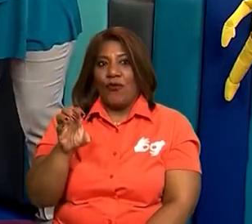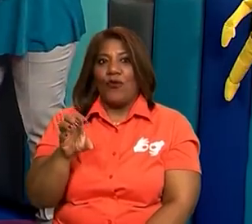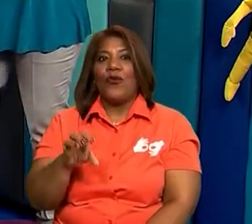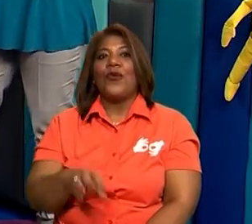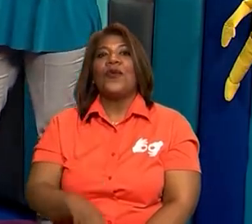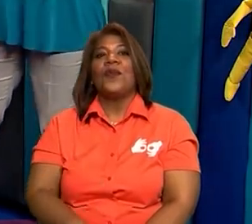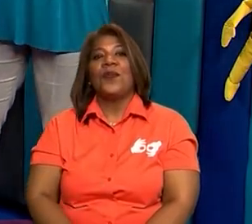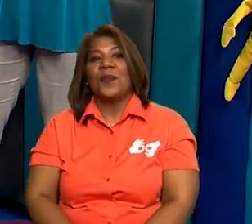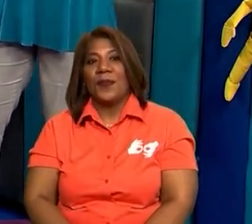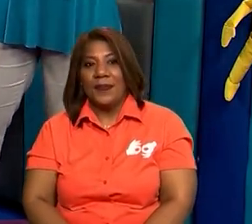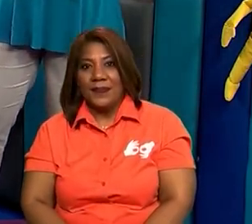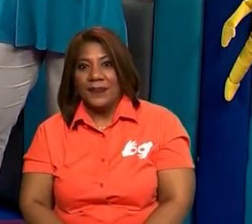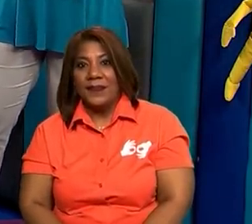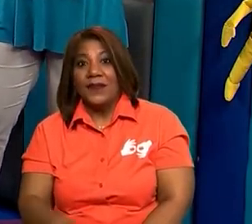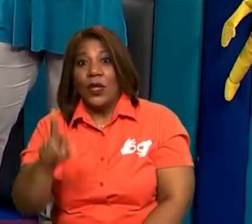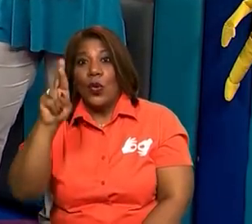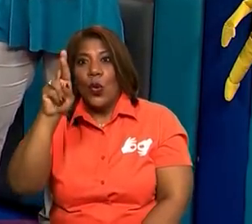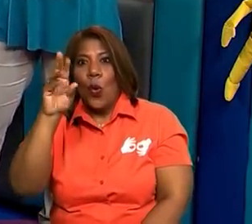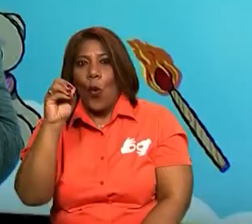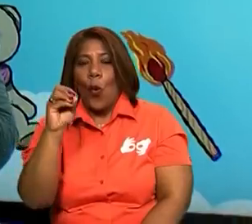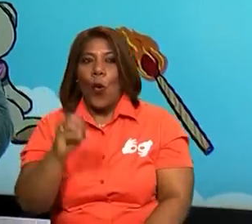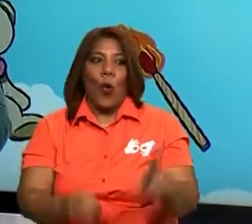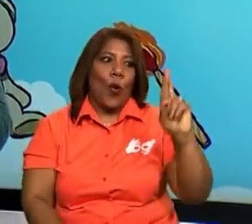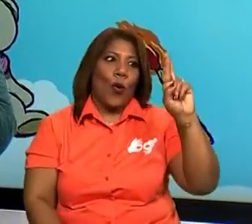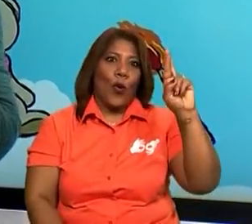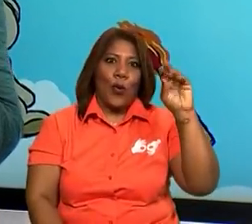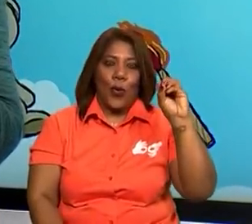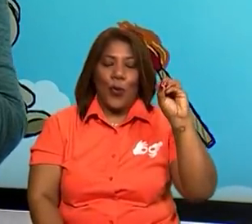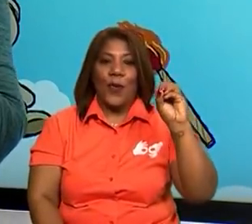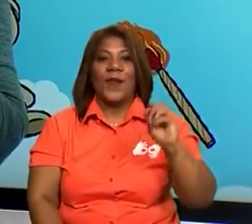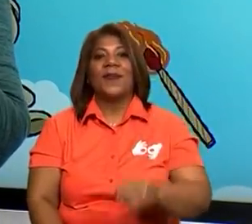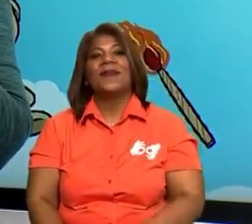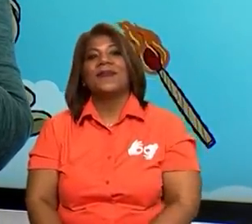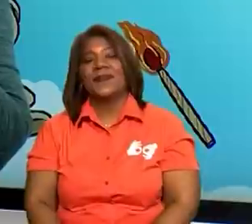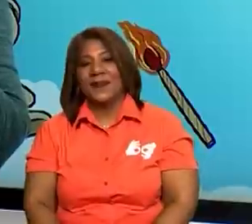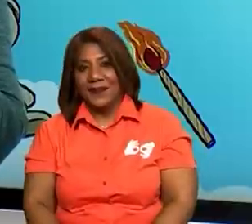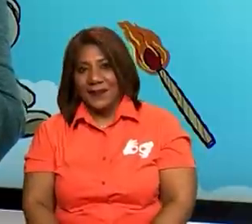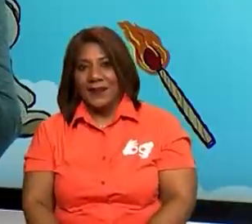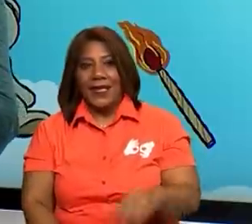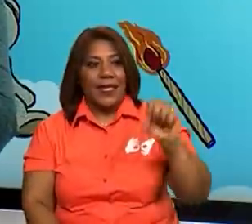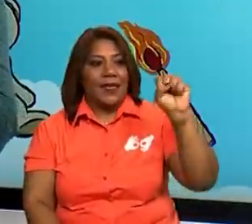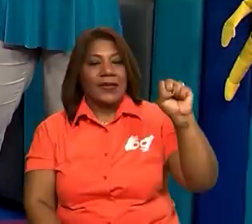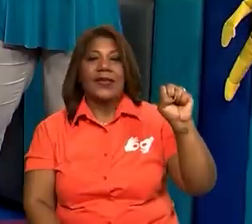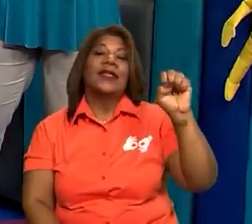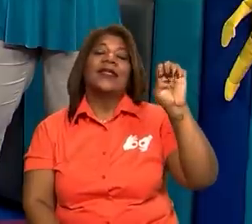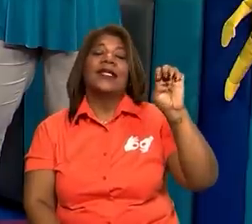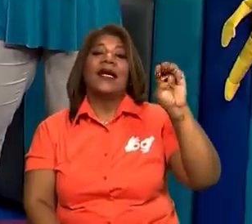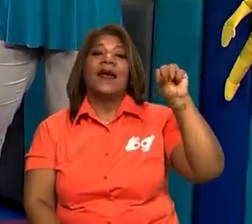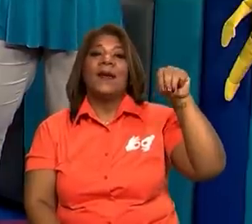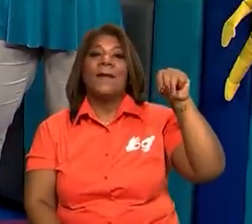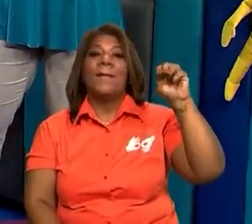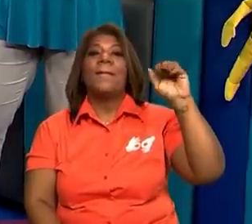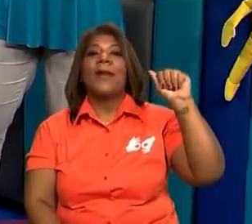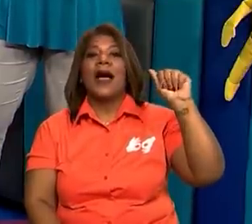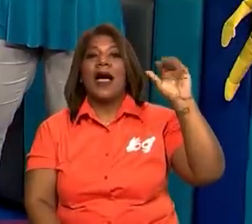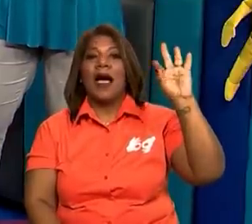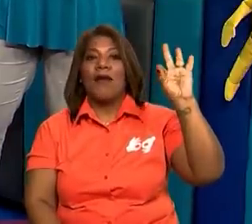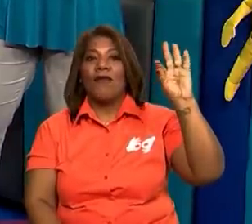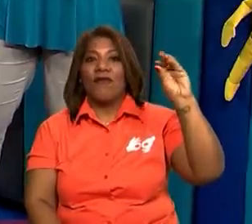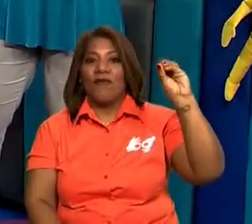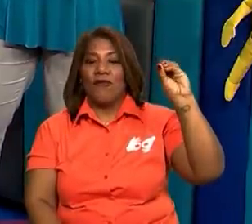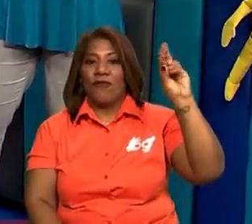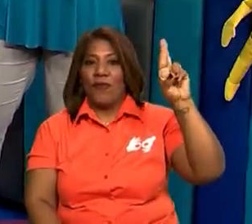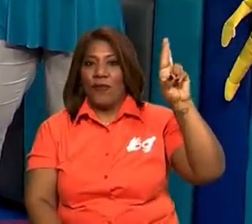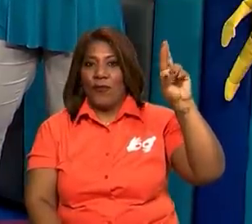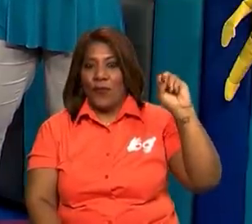Semáforo. Semáforo. Muy bien. Aquí está la palabra fósforo y la palabra